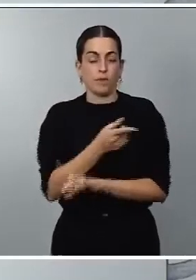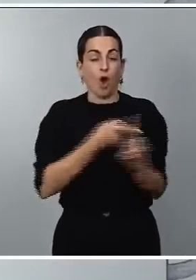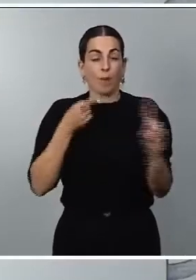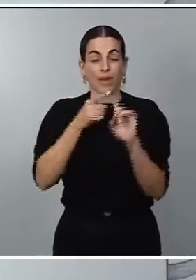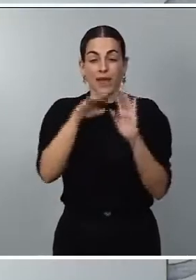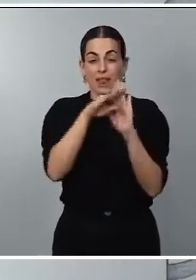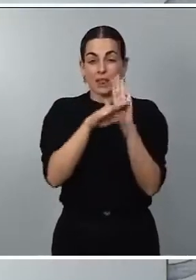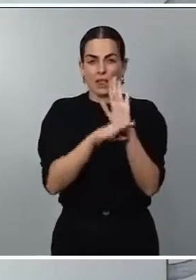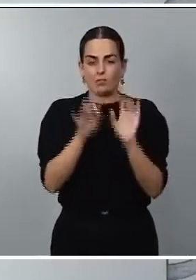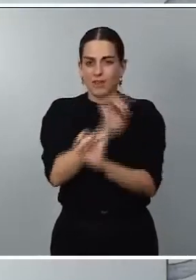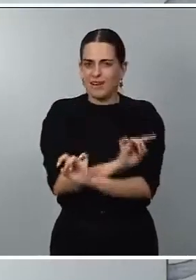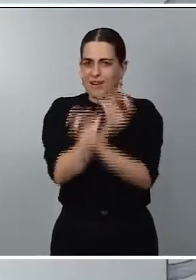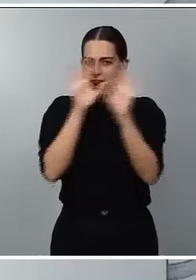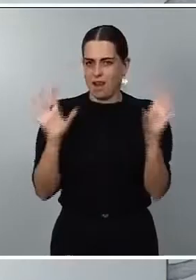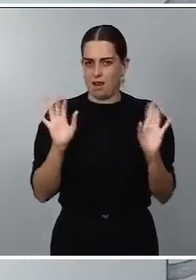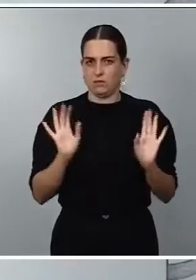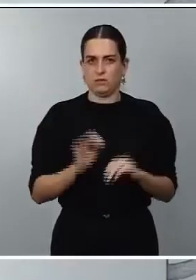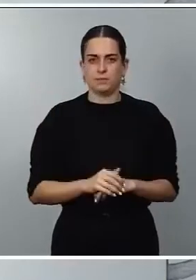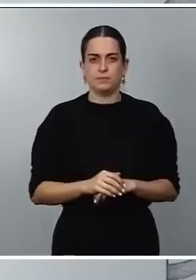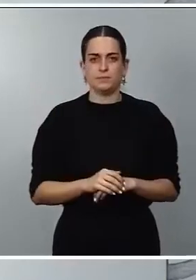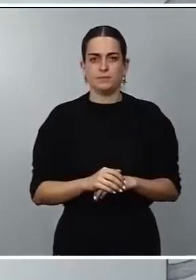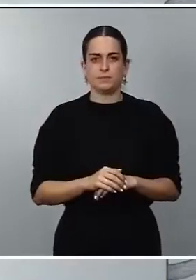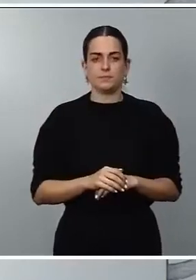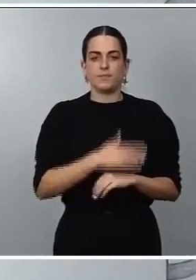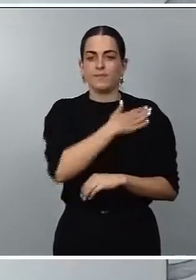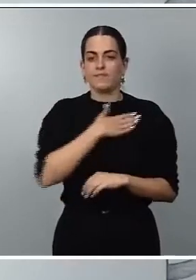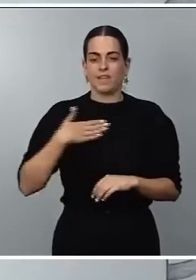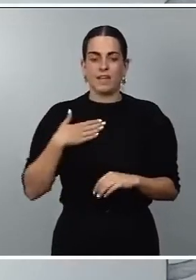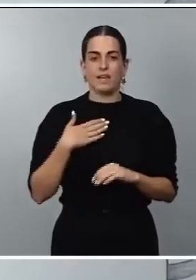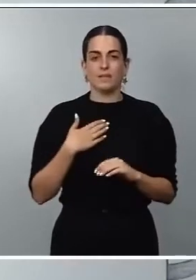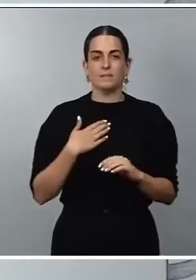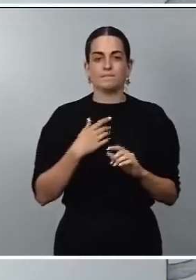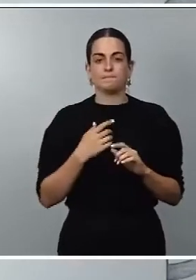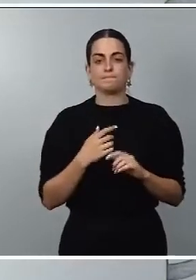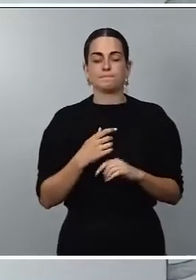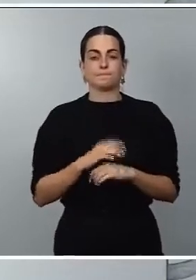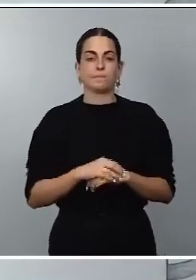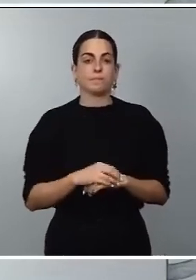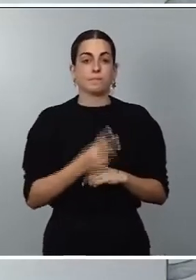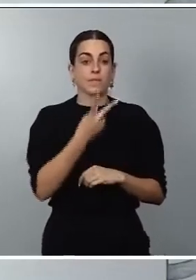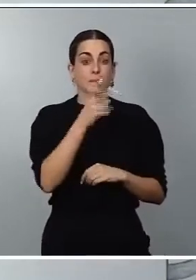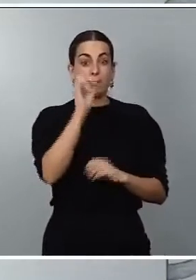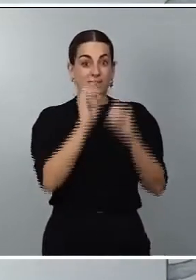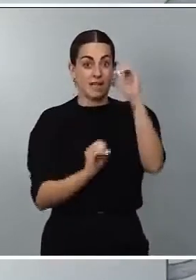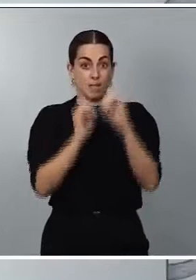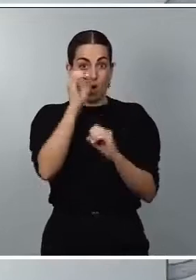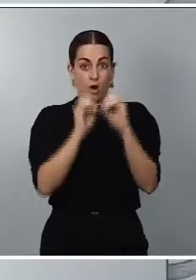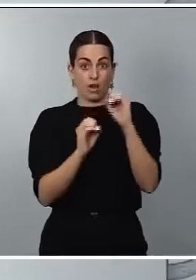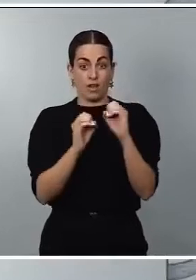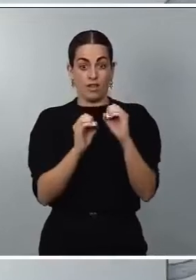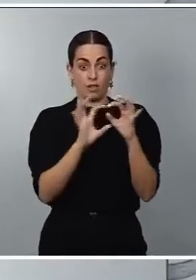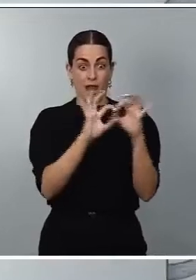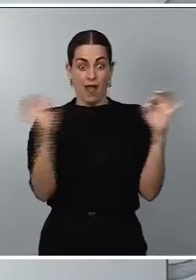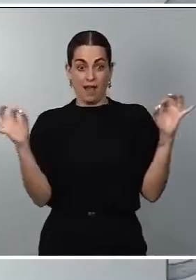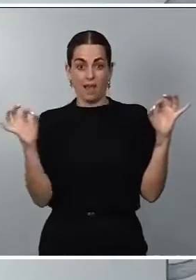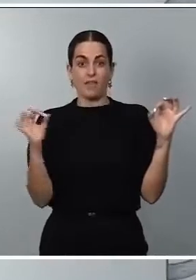claros, son reducir al menos en un 20% a lo largo de la cadena cuál es